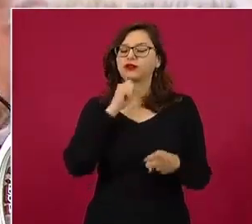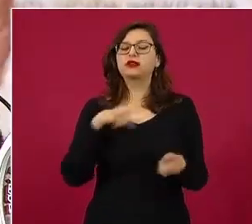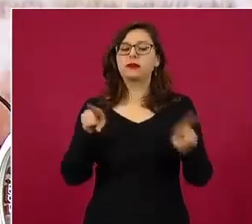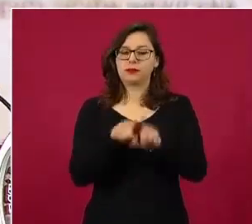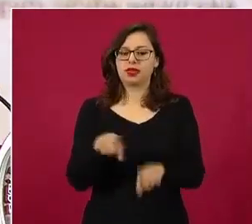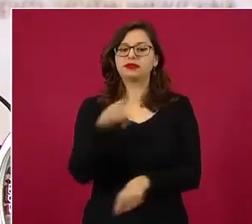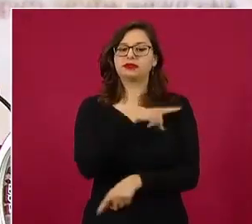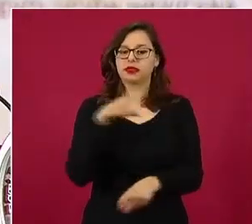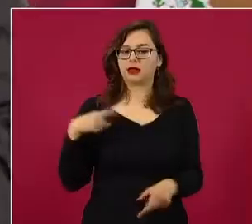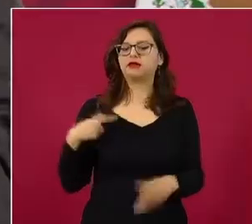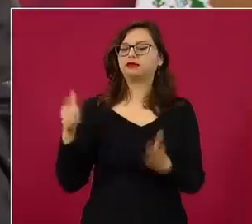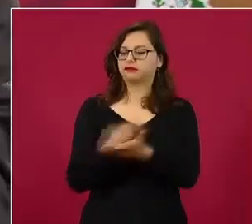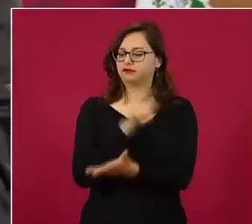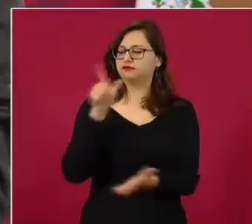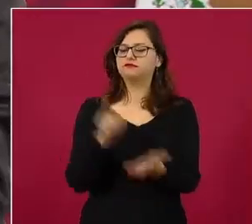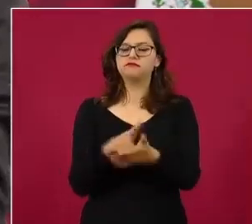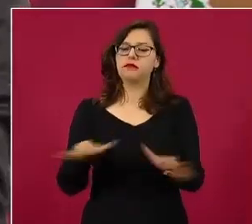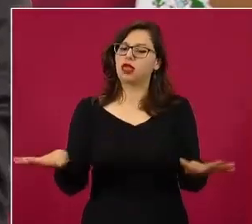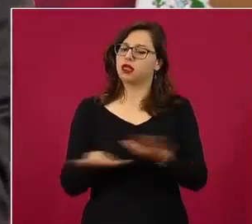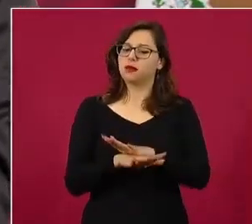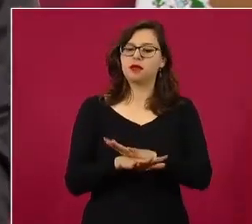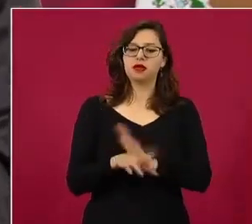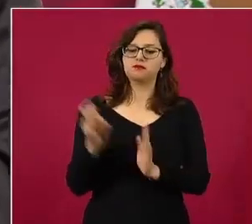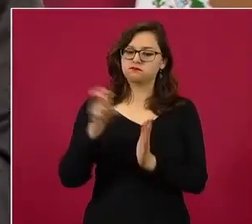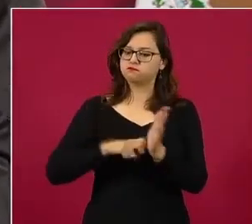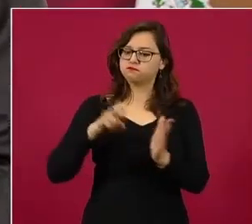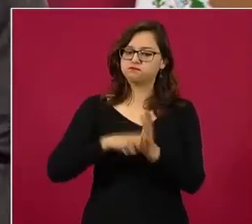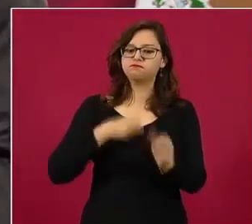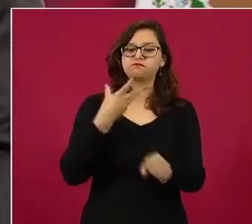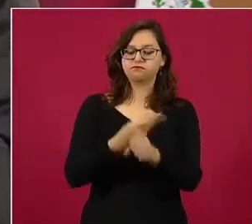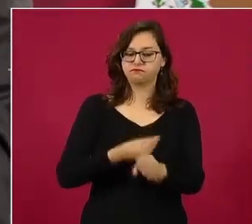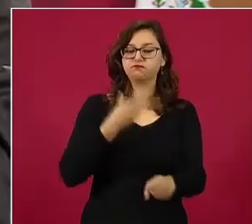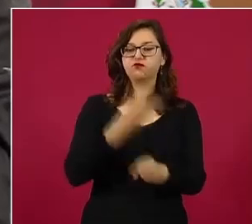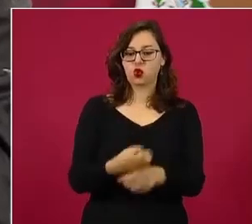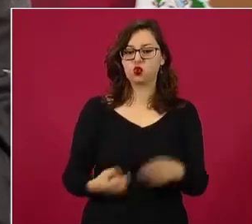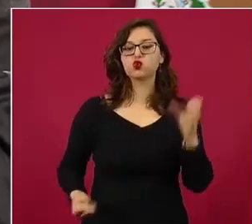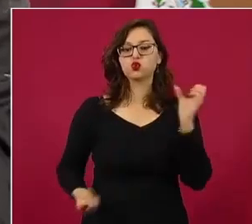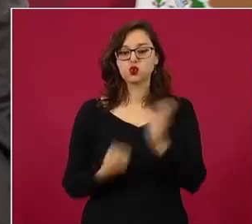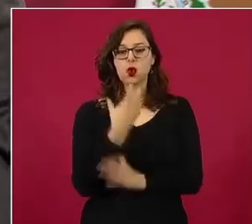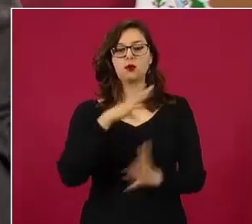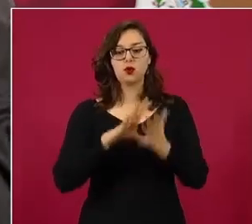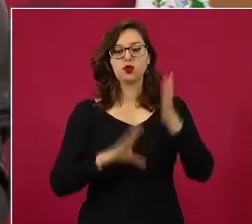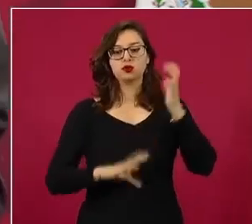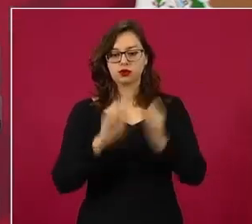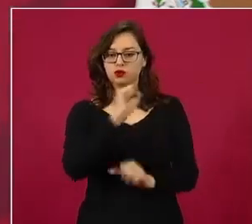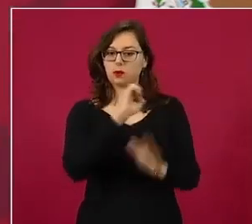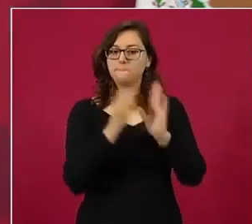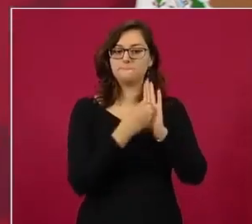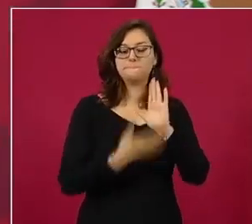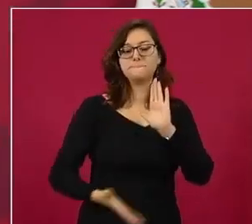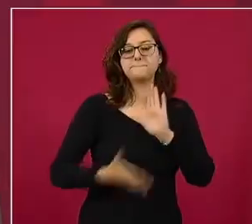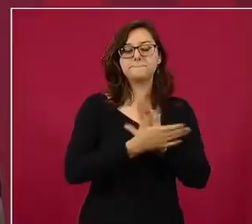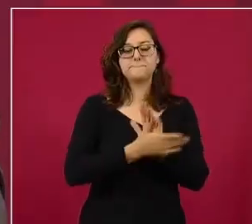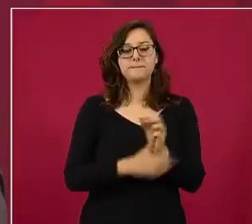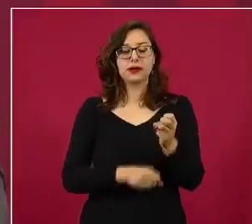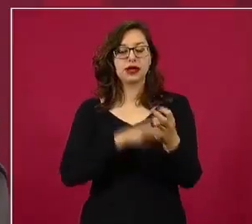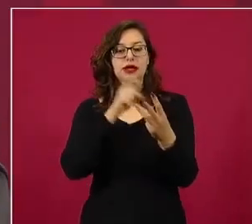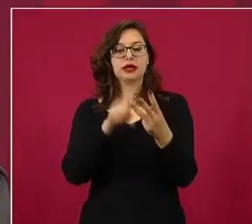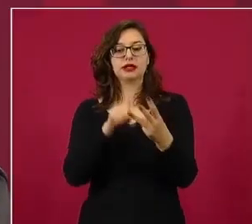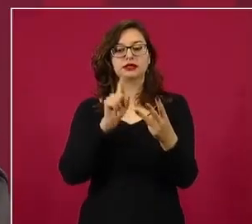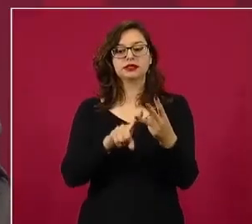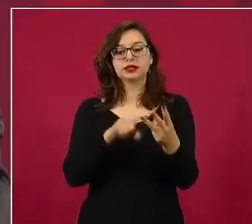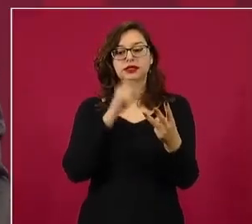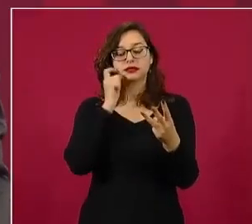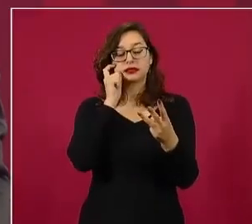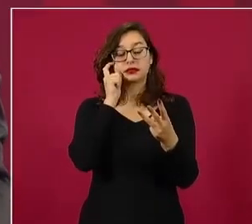Vamos a buscar la forma de que se lleve a cabo una modificación a la Constitución. Y lo tercero es el que